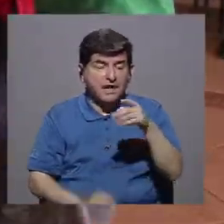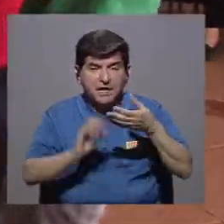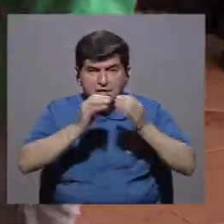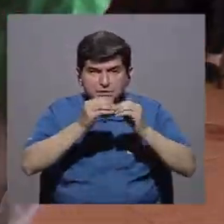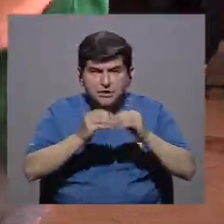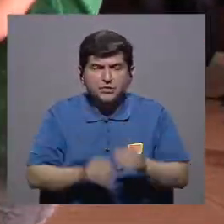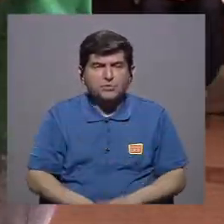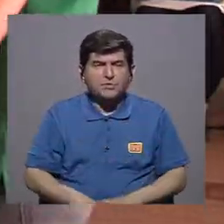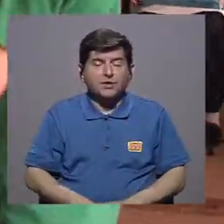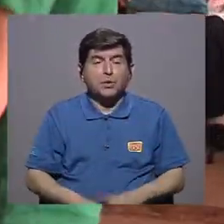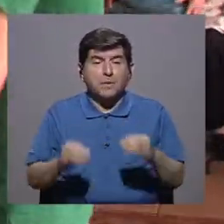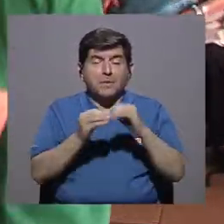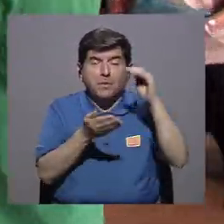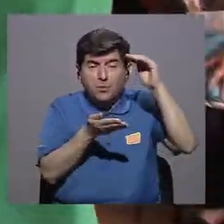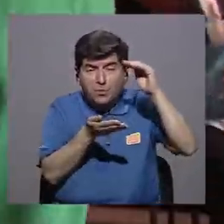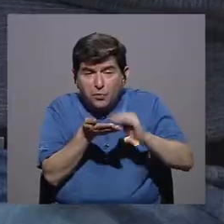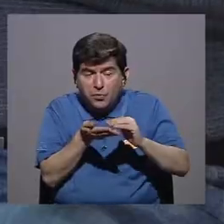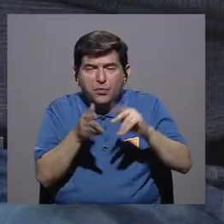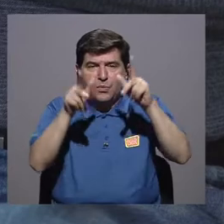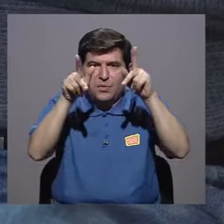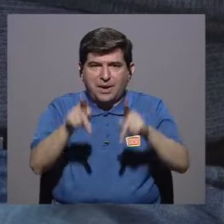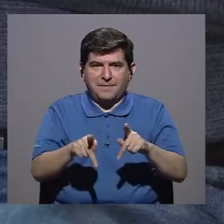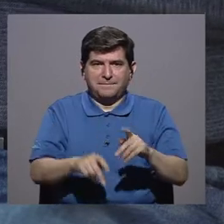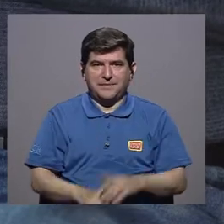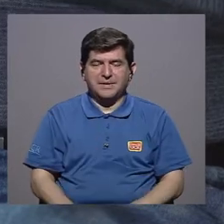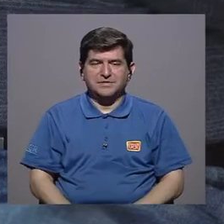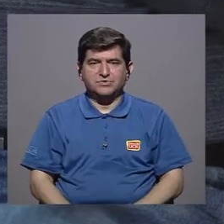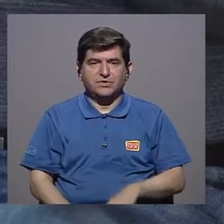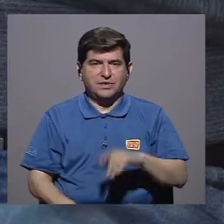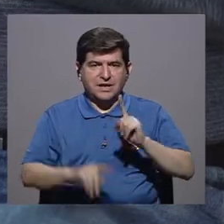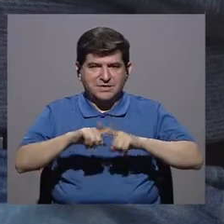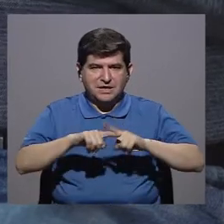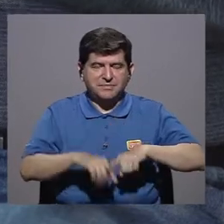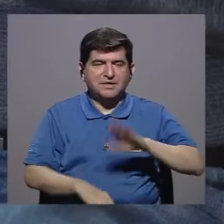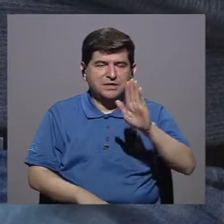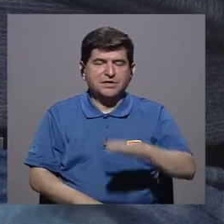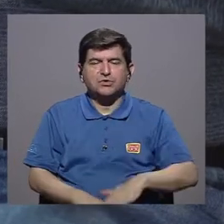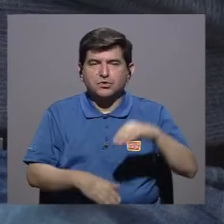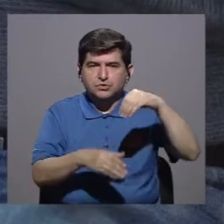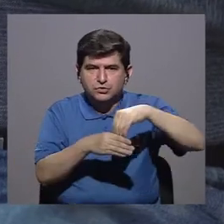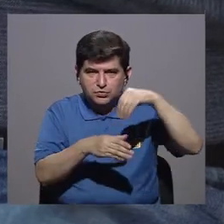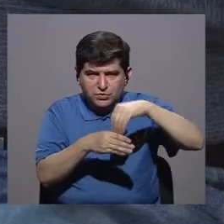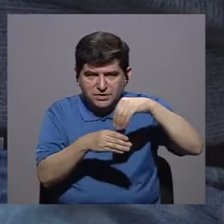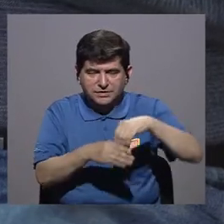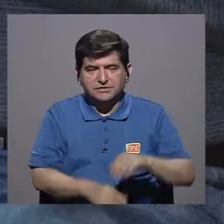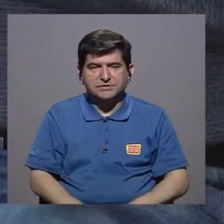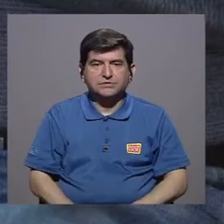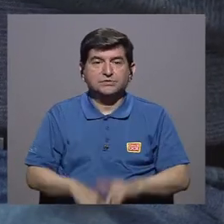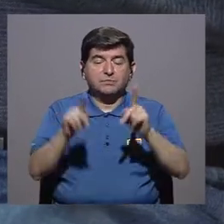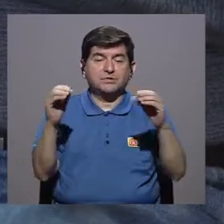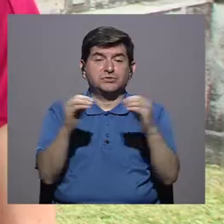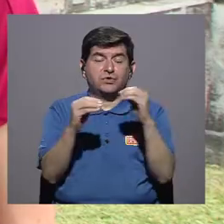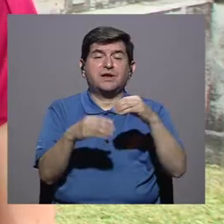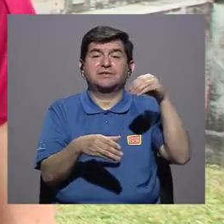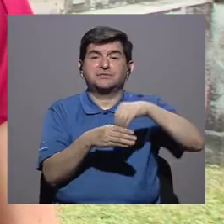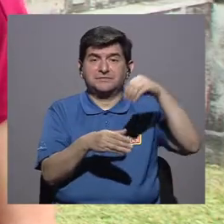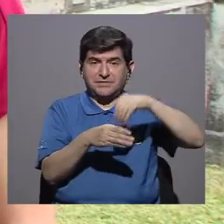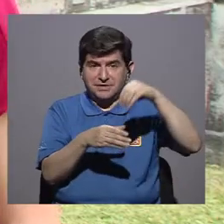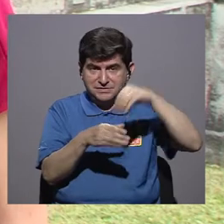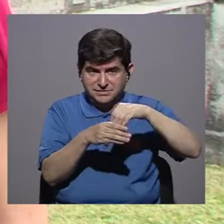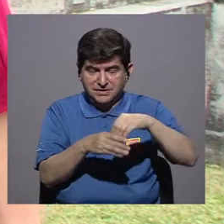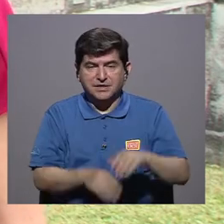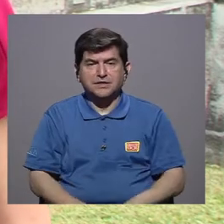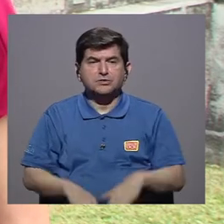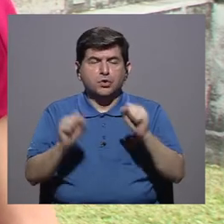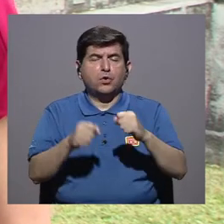Esta cifra se reduce aún más en las personas según su ingreso subjetivo. Entonces, las personas con mayor